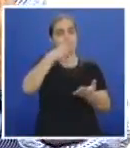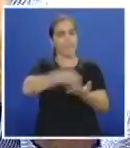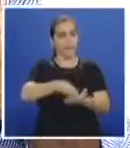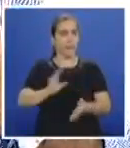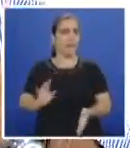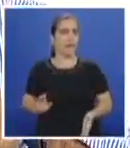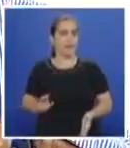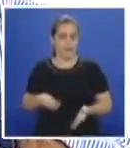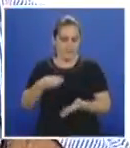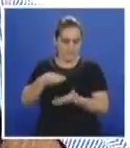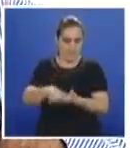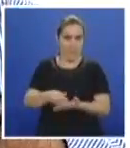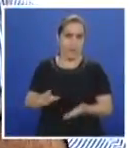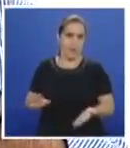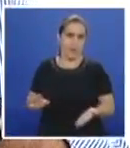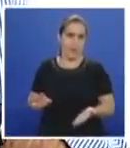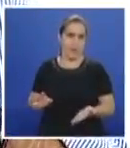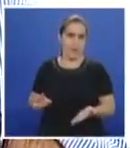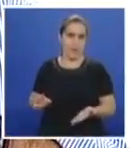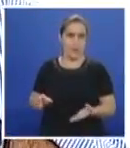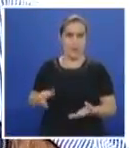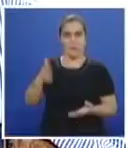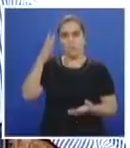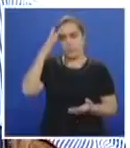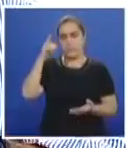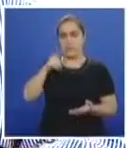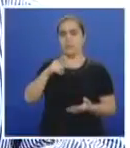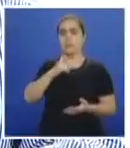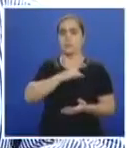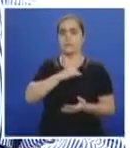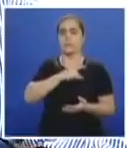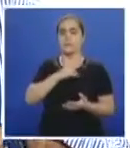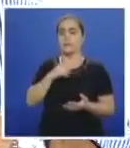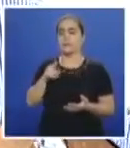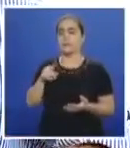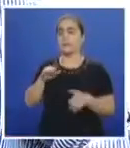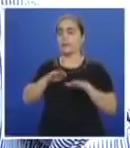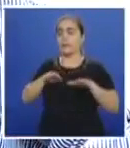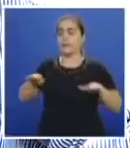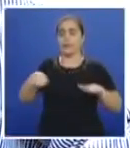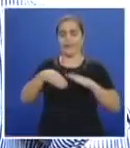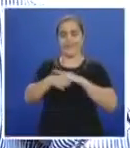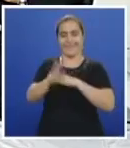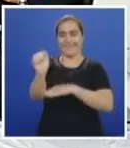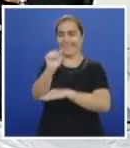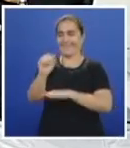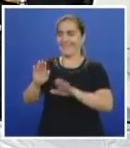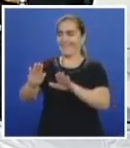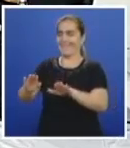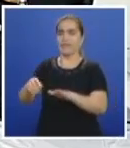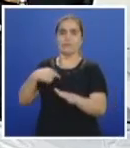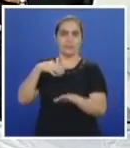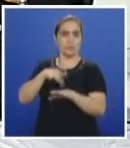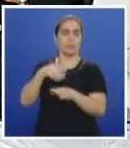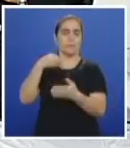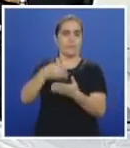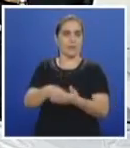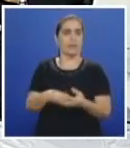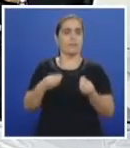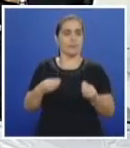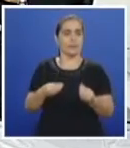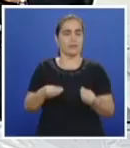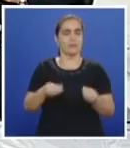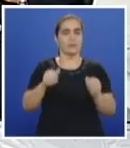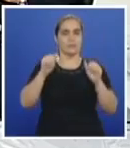la plata producto de esto se haga y se invierta en